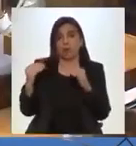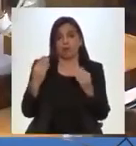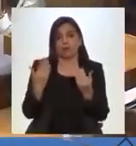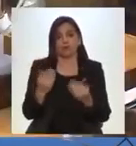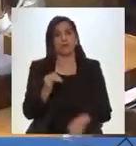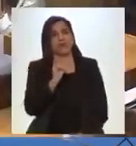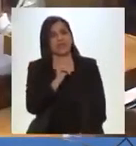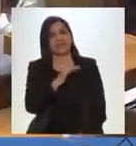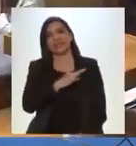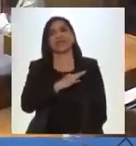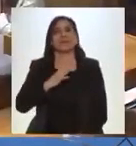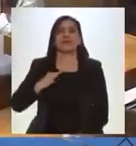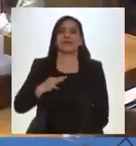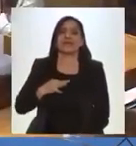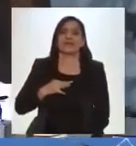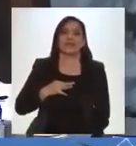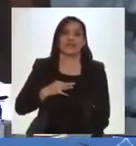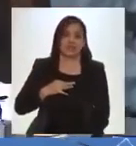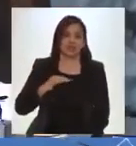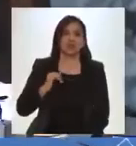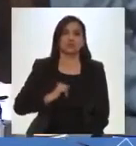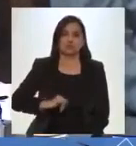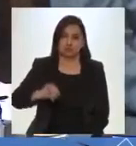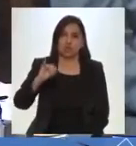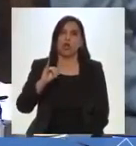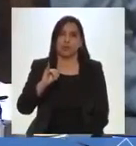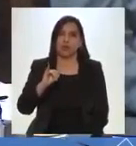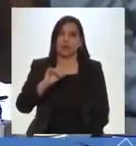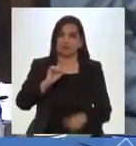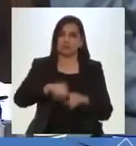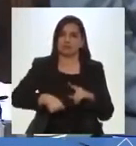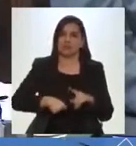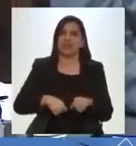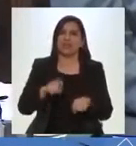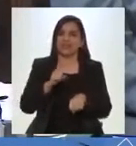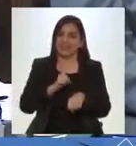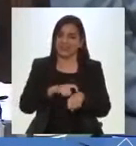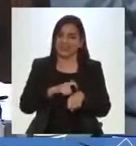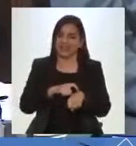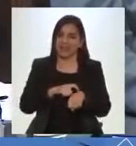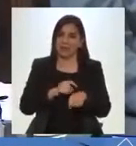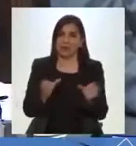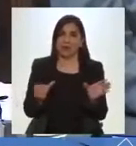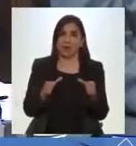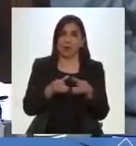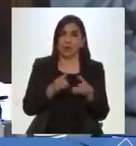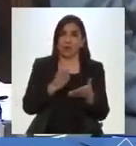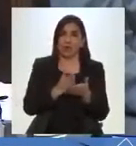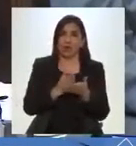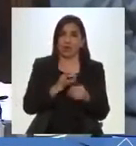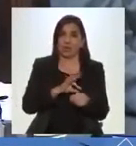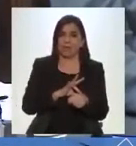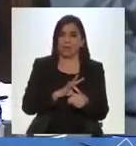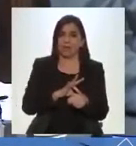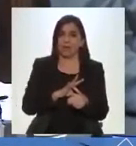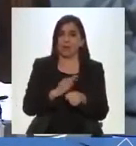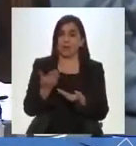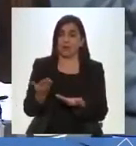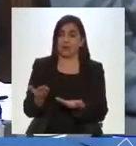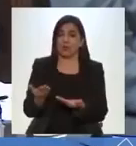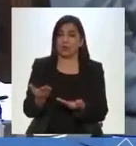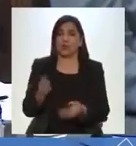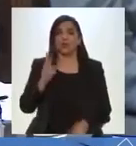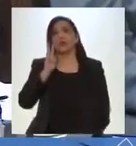supuesto, Ministro, esto siempre está contemplado. ¿En el tiempo del colegio médico? Sin duda,